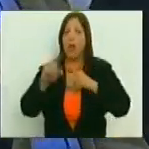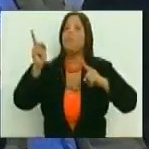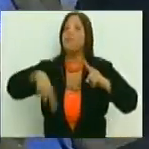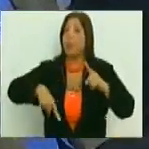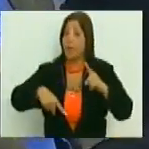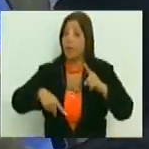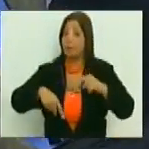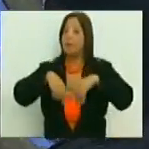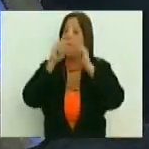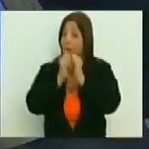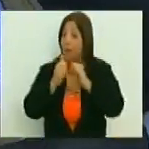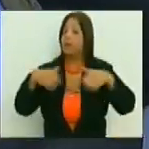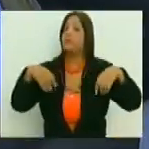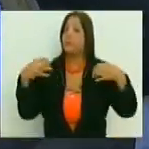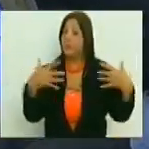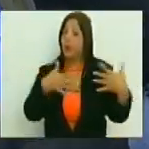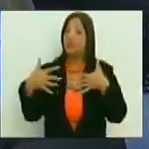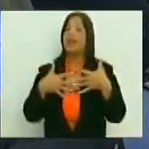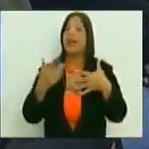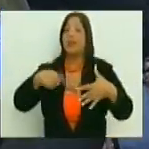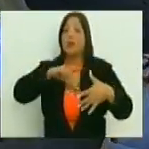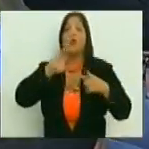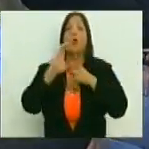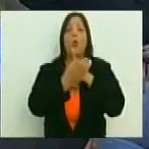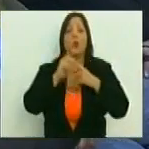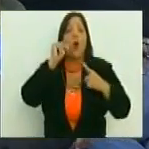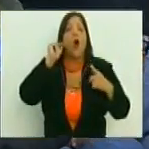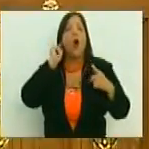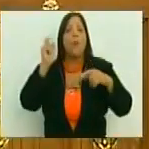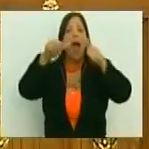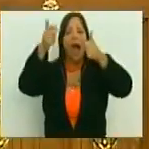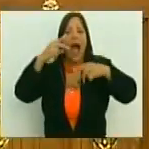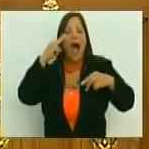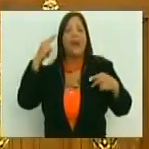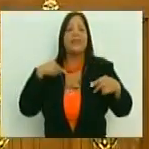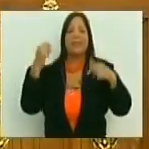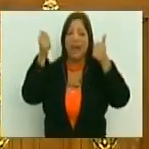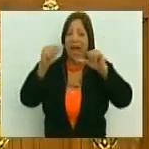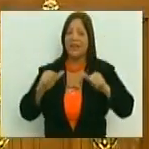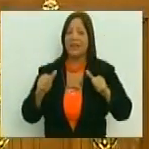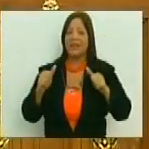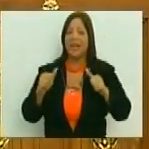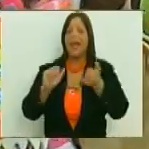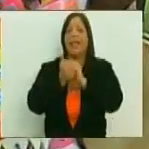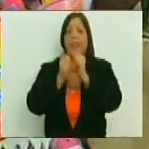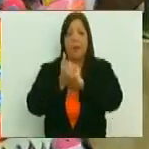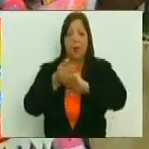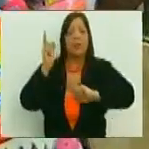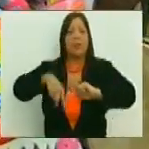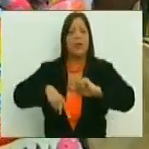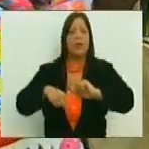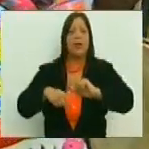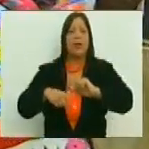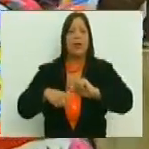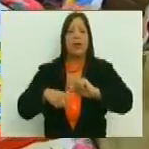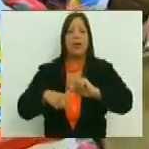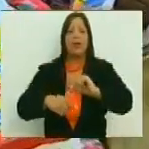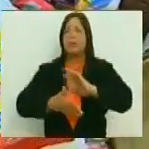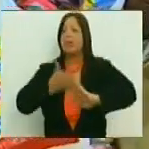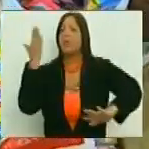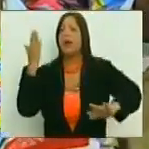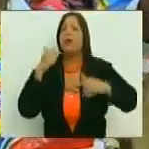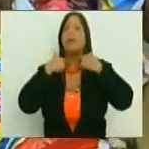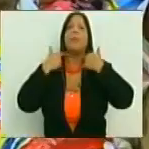también debemos garantizar que el cultor y el artista, y lo extiendo a los deportistas, no se valgan de su arte,